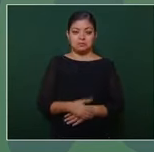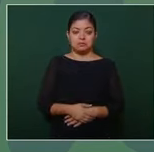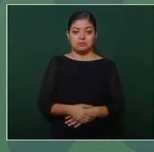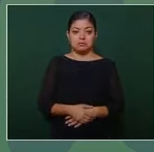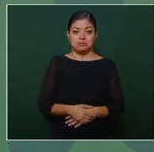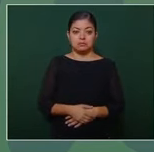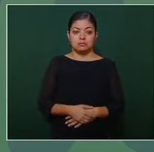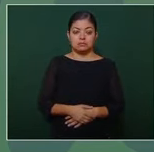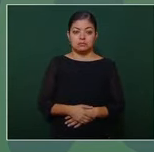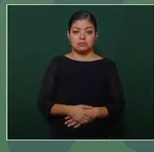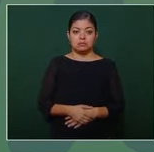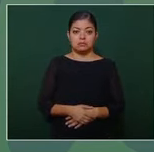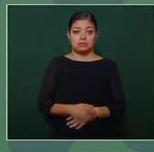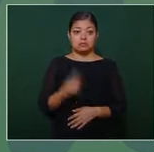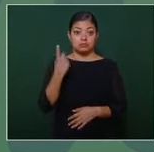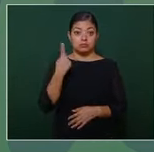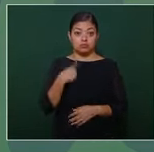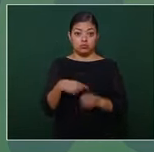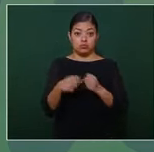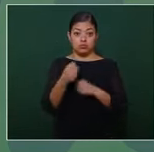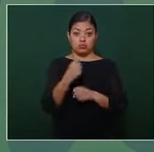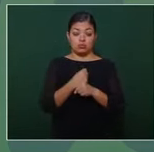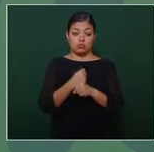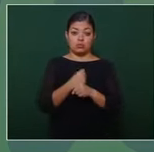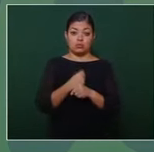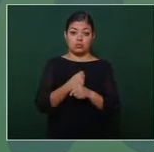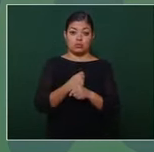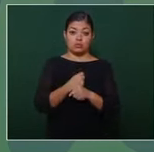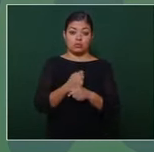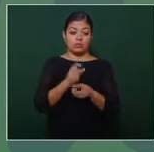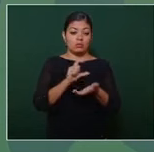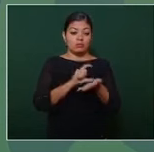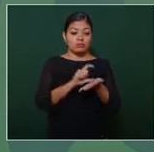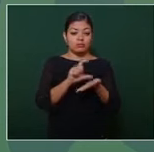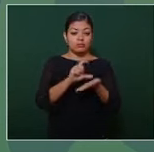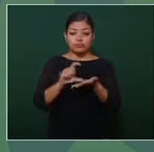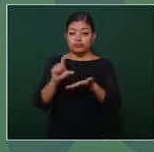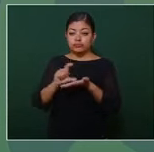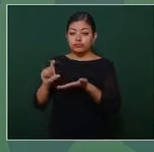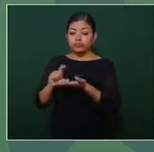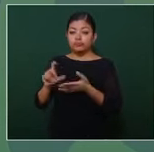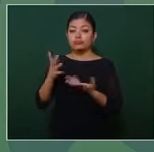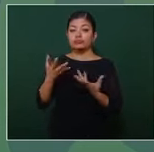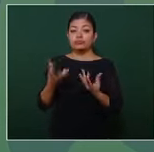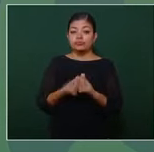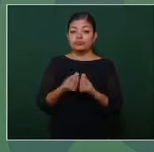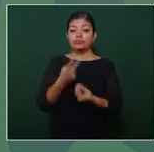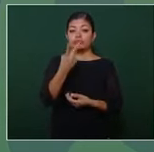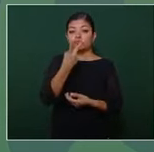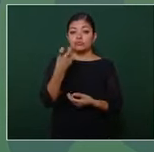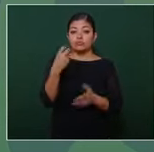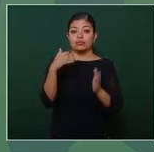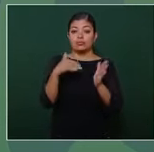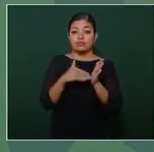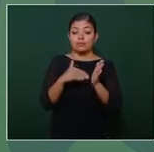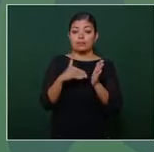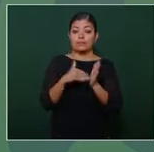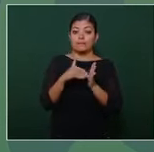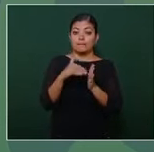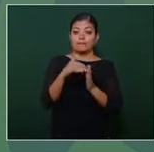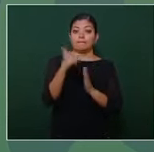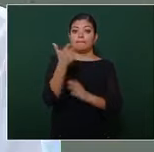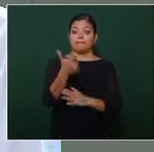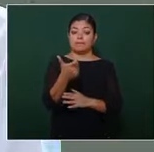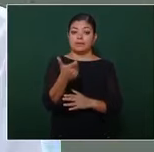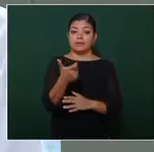el año pasado se repartieron 200 mil millones de pesos de reparto de utilidades